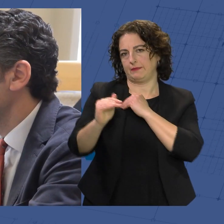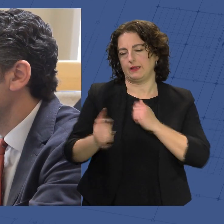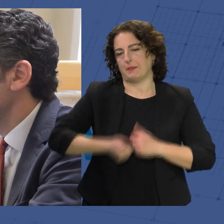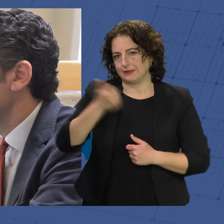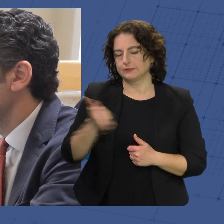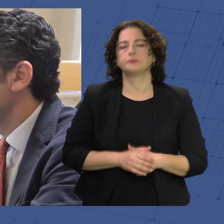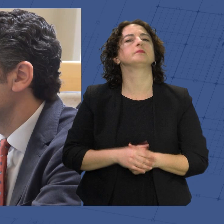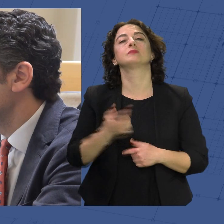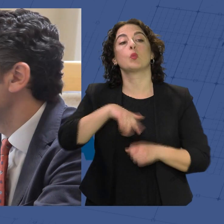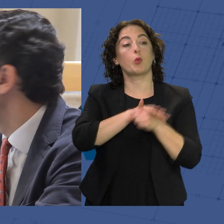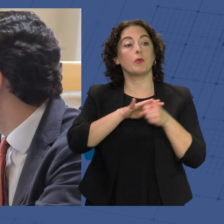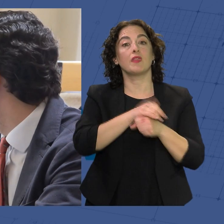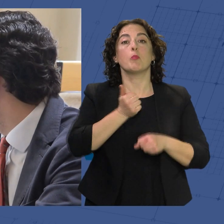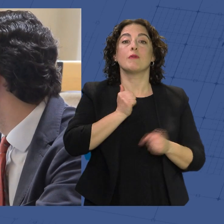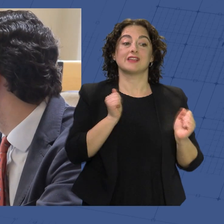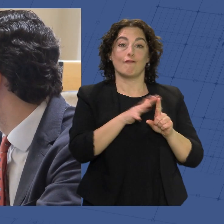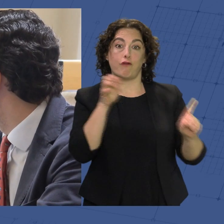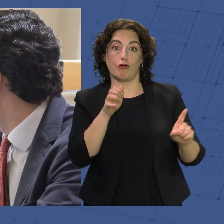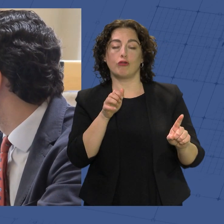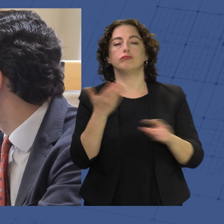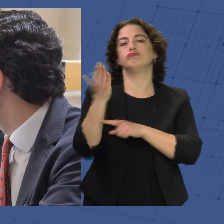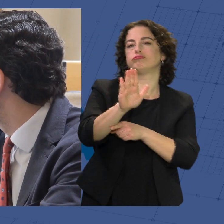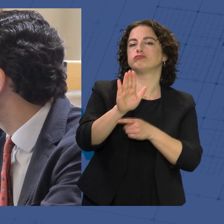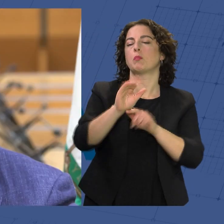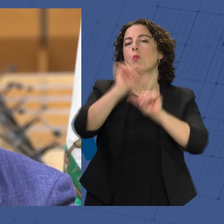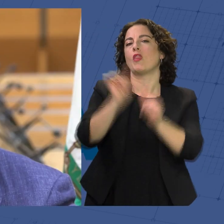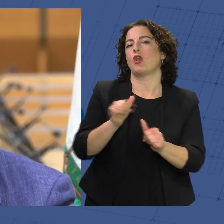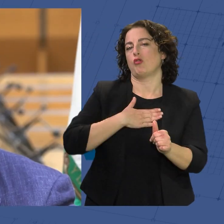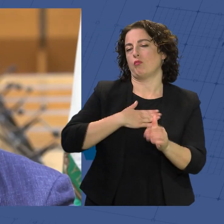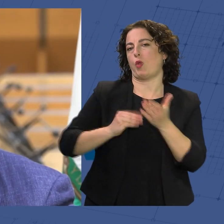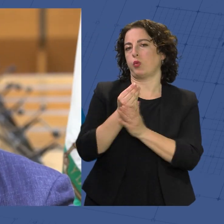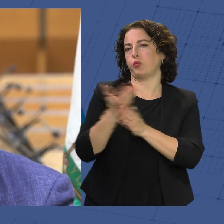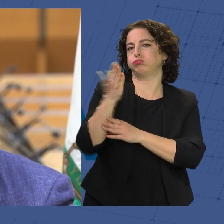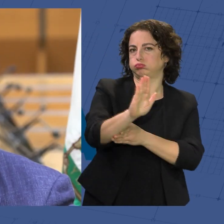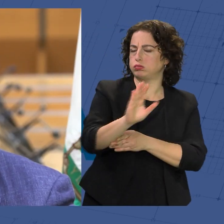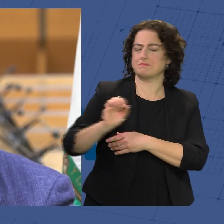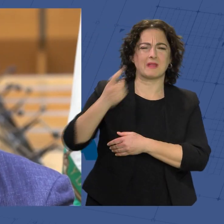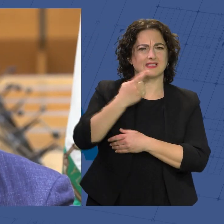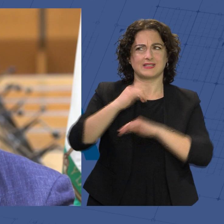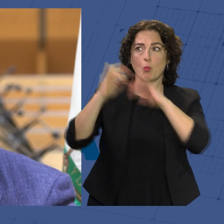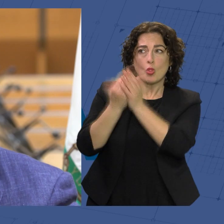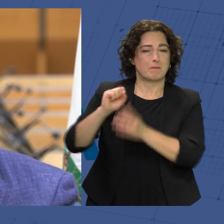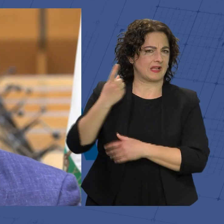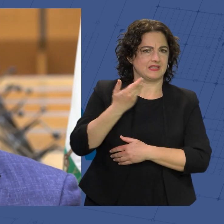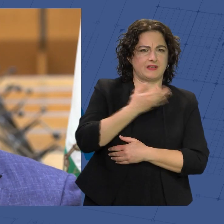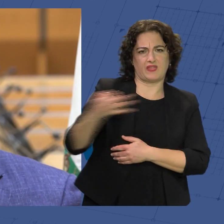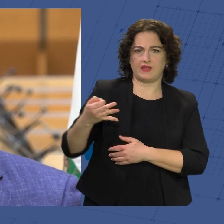Nuestra provincia aprovechará este foro para mostrar su modelo de producción, uno de los más eficientes del mundo, pero también sacará provecho